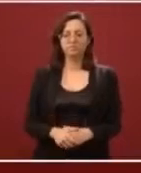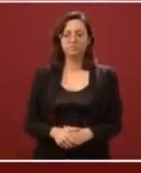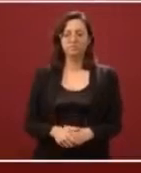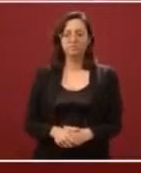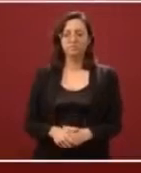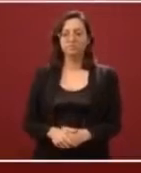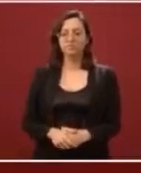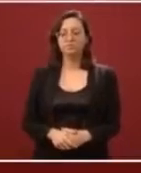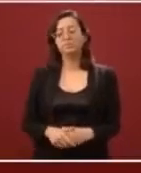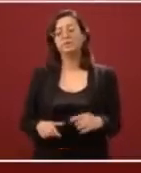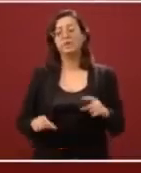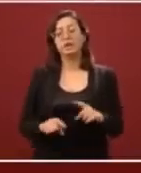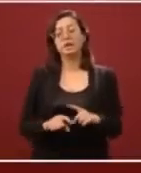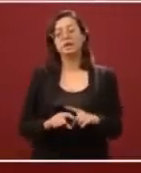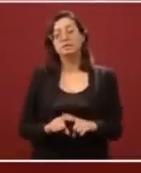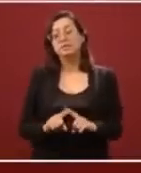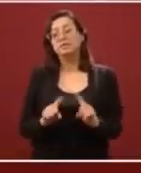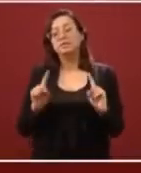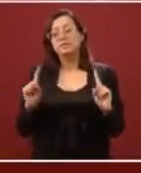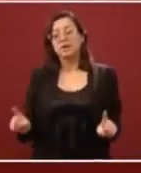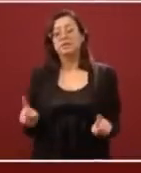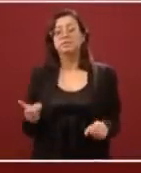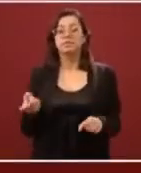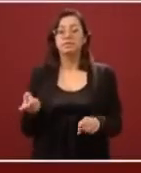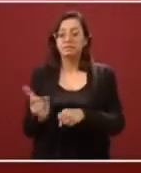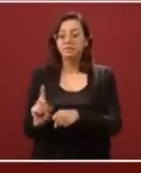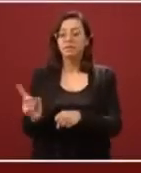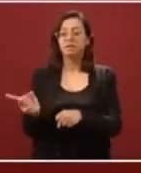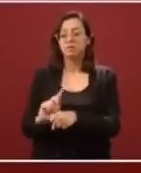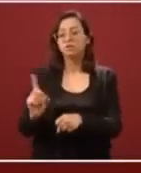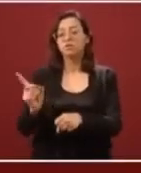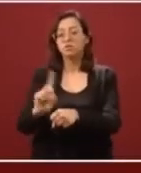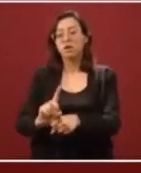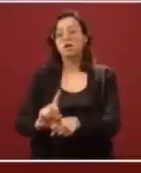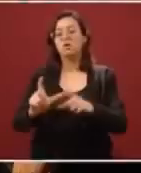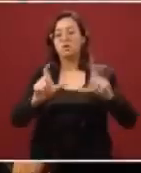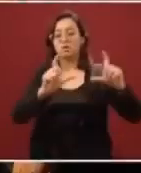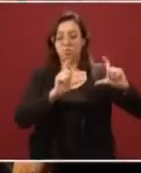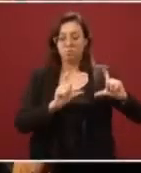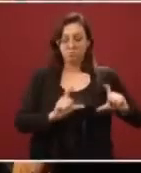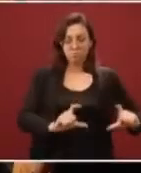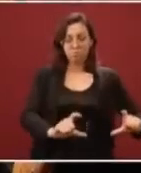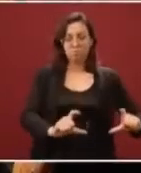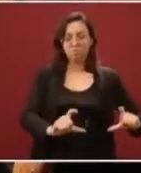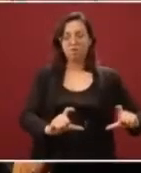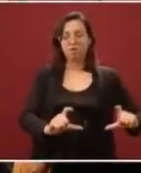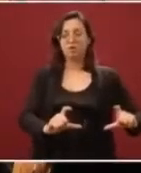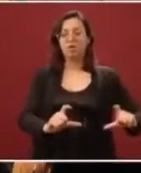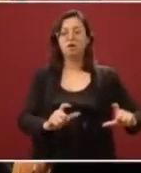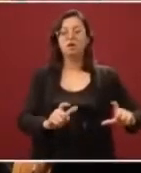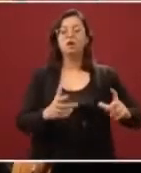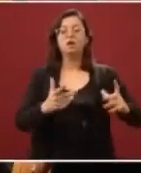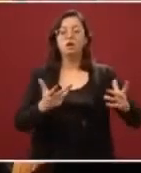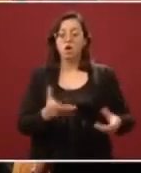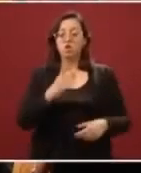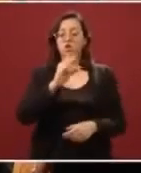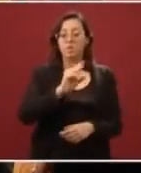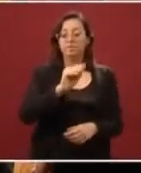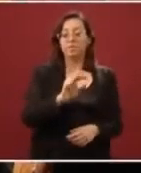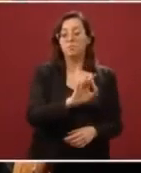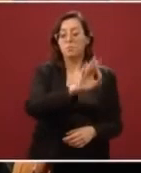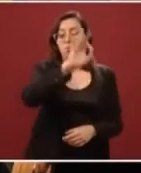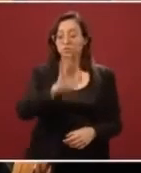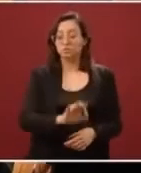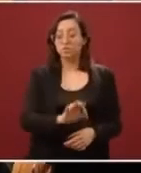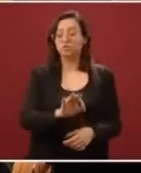sucede en el día a día y cómo van evolucionando, que lo vemos en la siguiente gráfica. Entonces, vemos que de ese 90 por ciento que